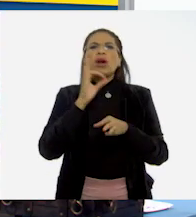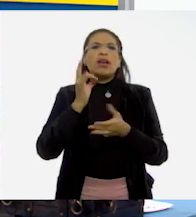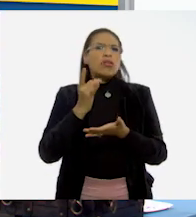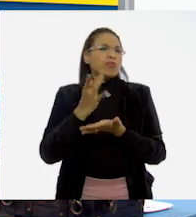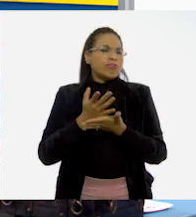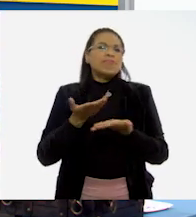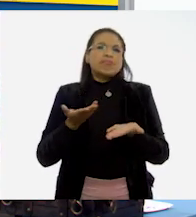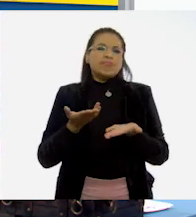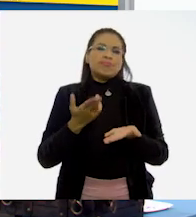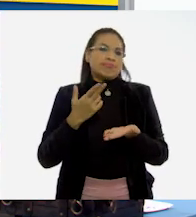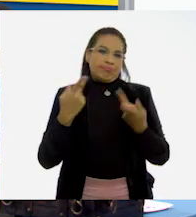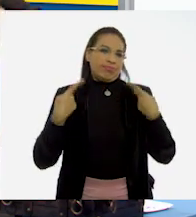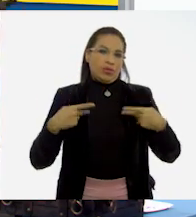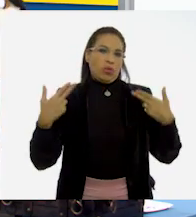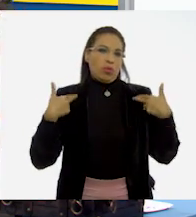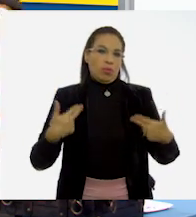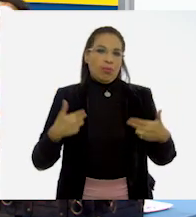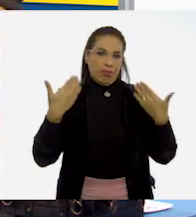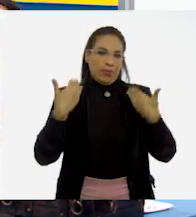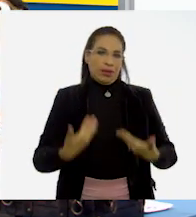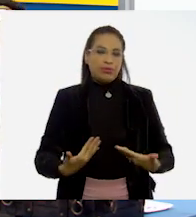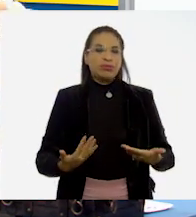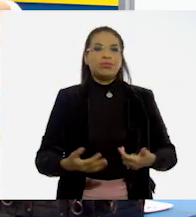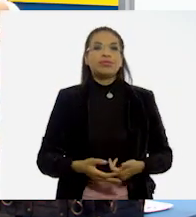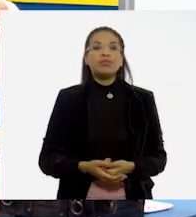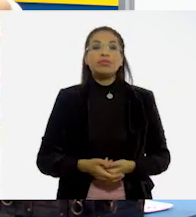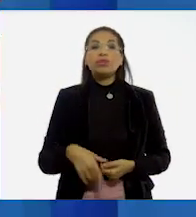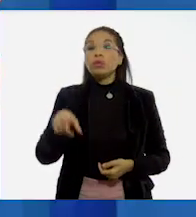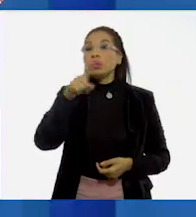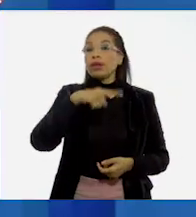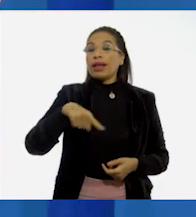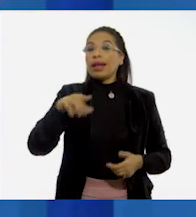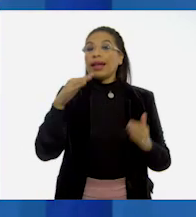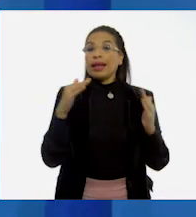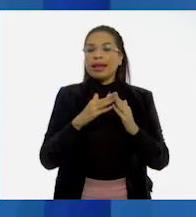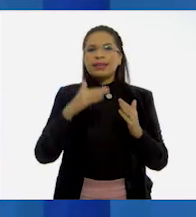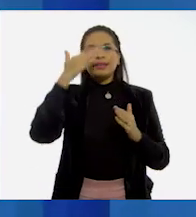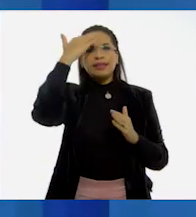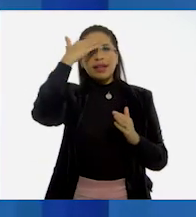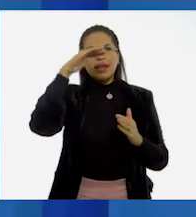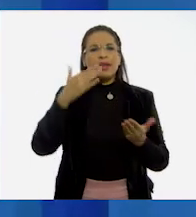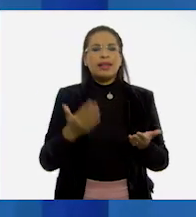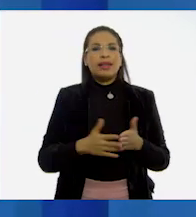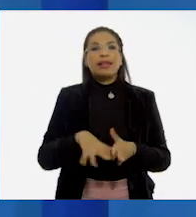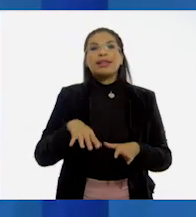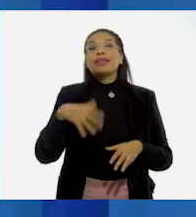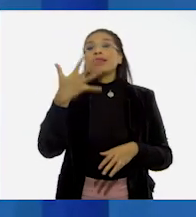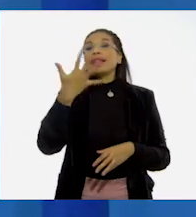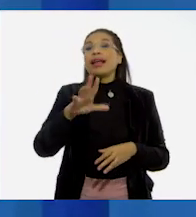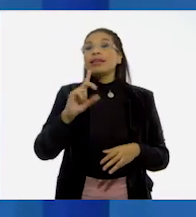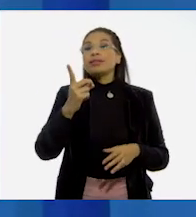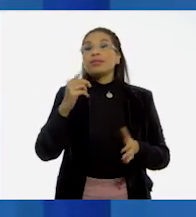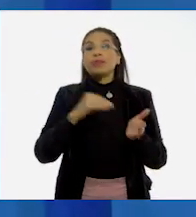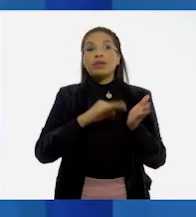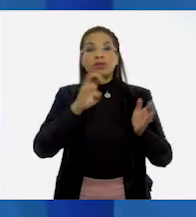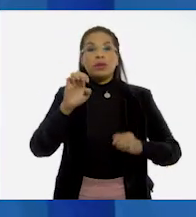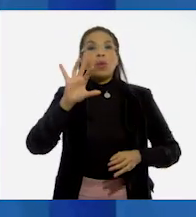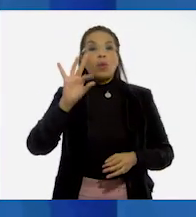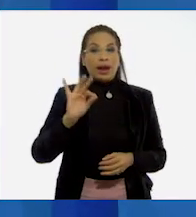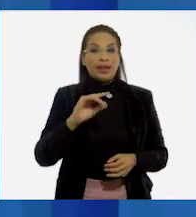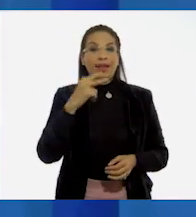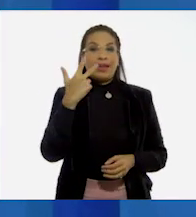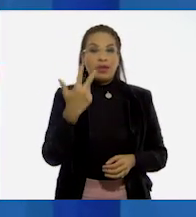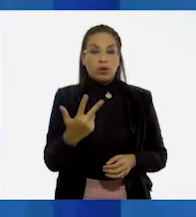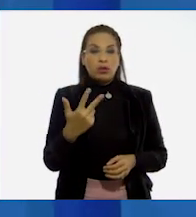hecho de ser humanos. ¿Verdad? Ustedes en casa, ¿sabían que el 10 de diciembre de 1948,